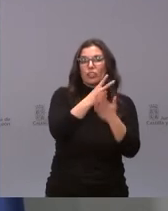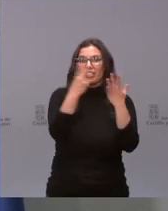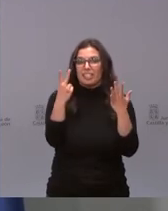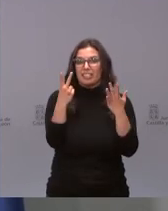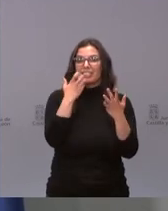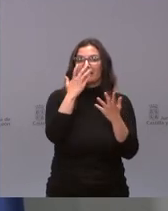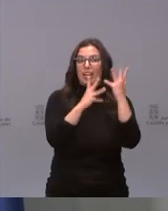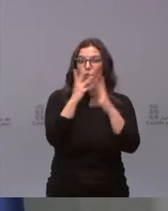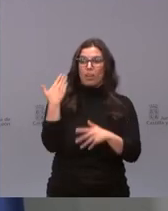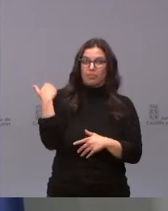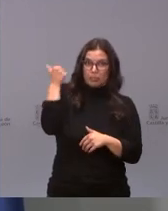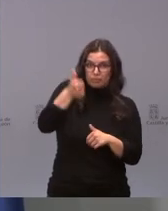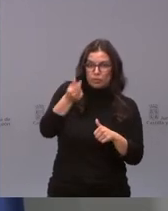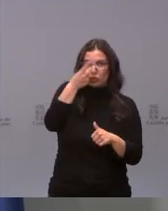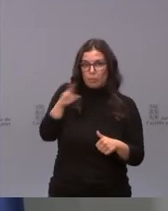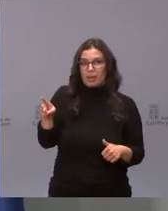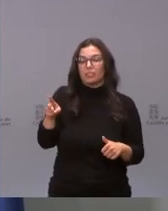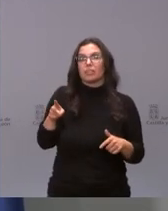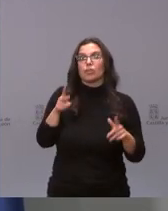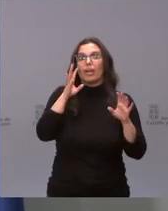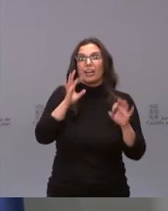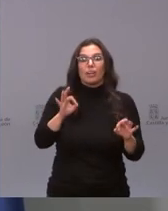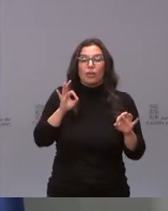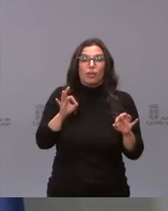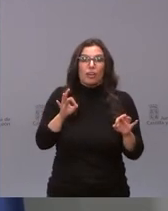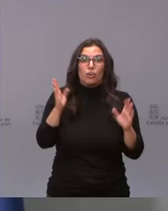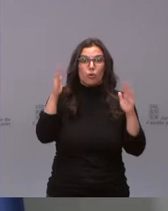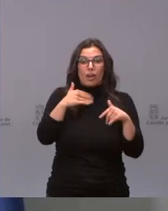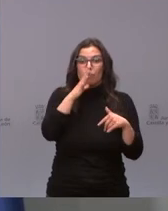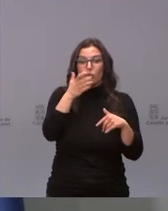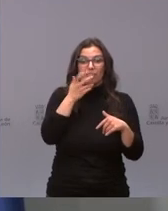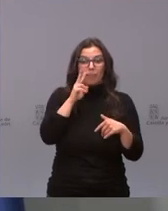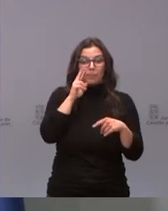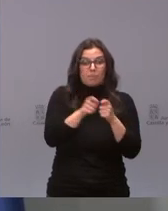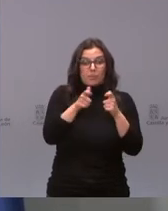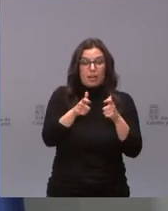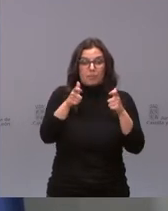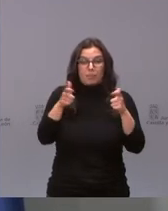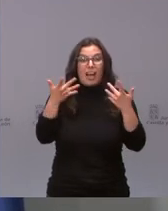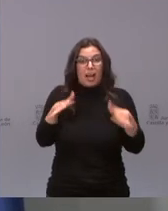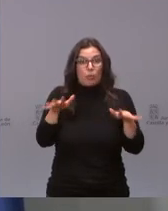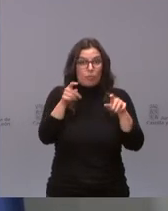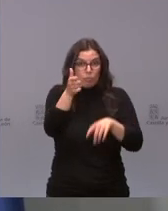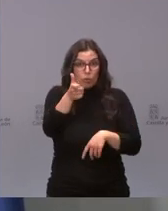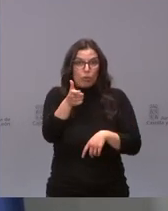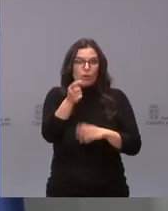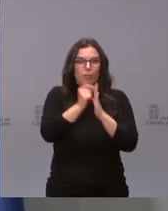que está en crecimiento. No tiene mucho sentido cuando tienes la incidencia en crecimiento continuo, relajar las medidas,